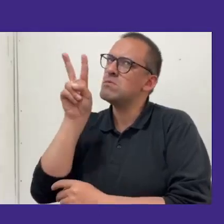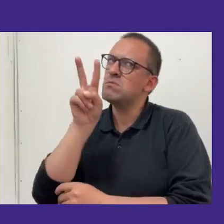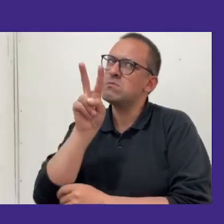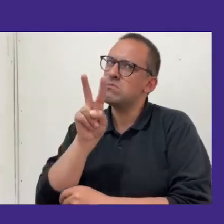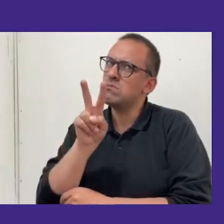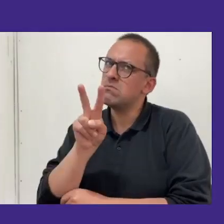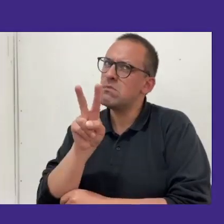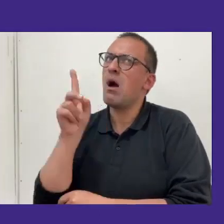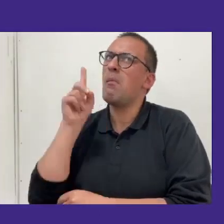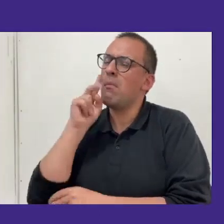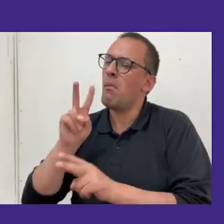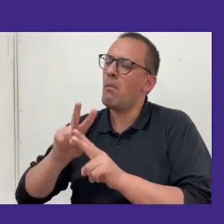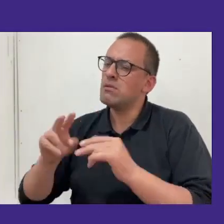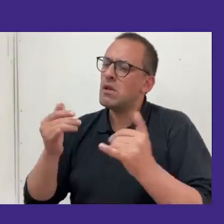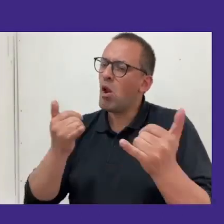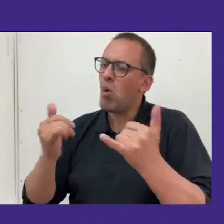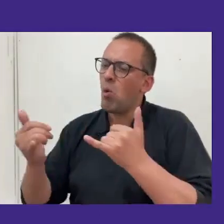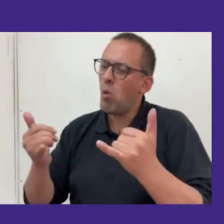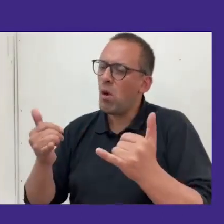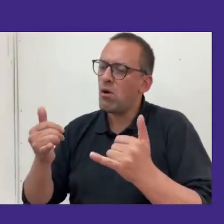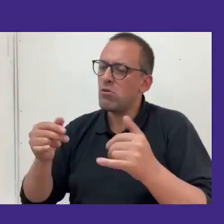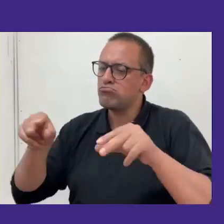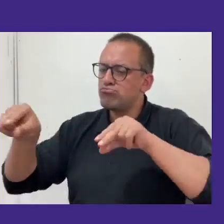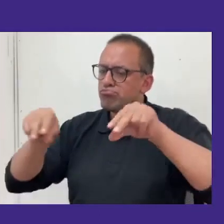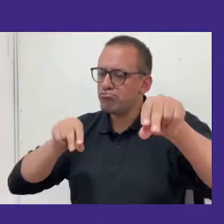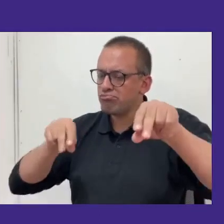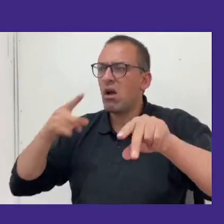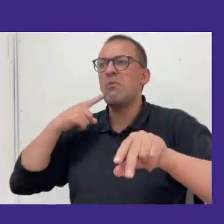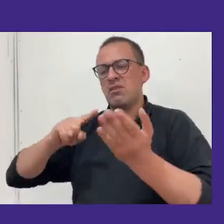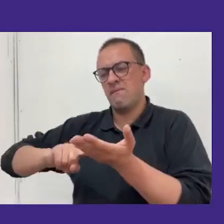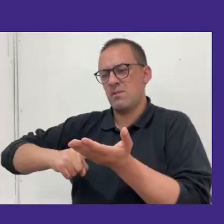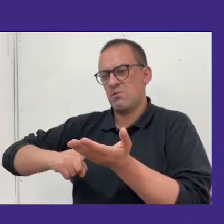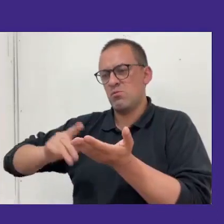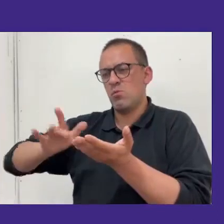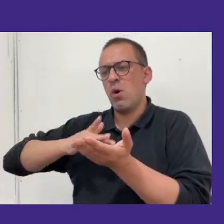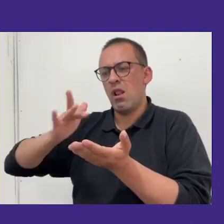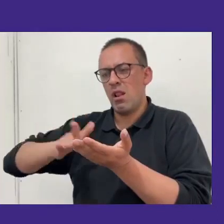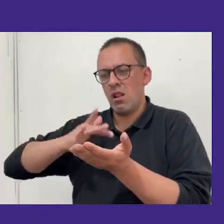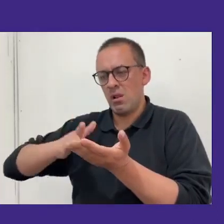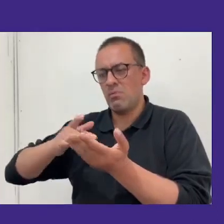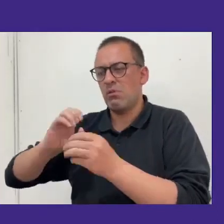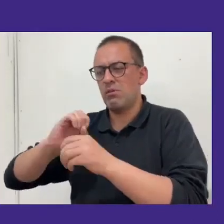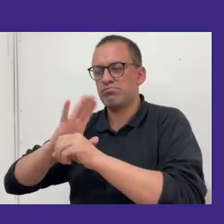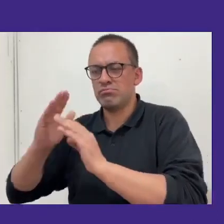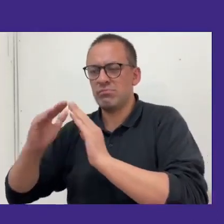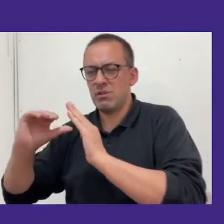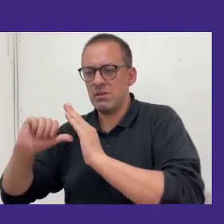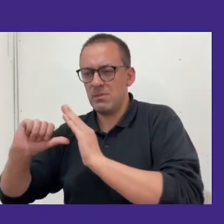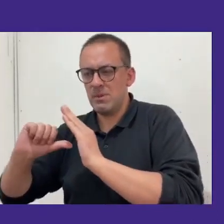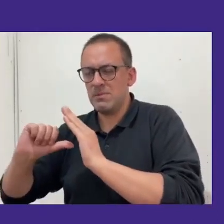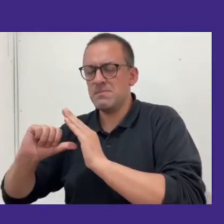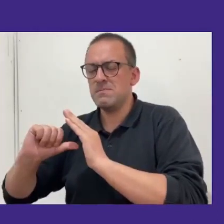un juego de mesa, un juego virtual en ese tiempo, porque todavía estábamos en pandemia y en la virtualidad,